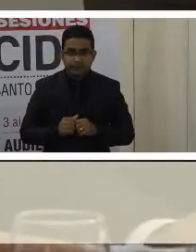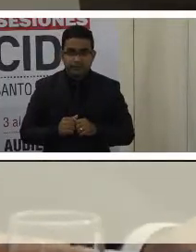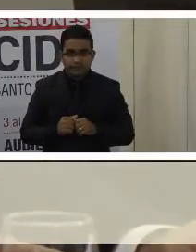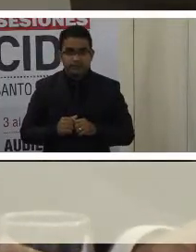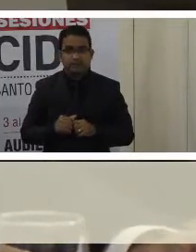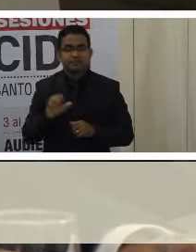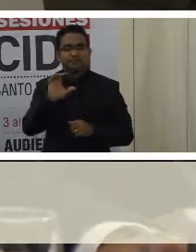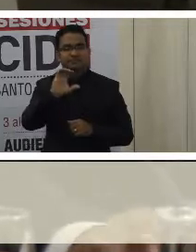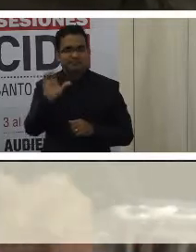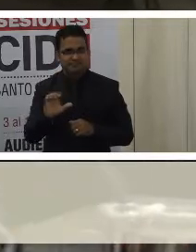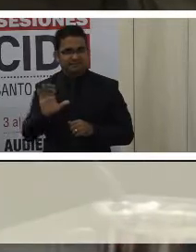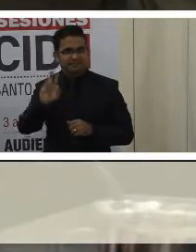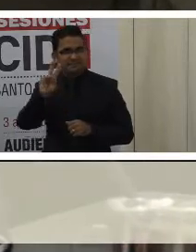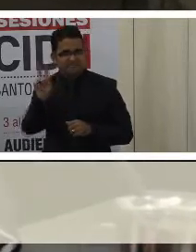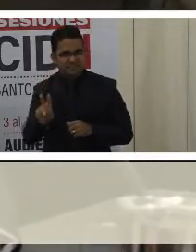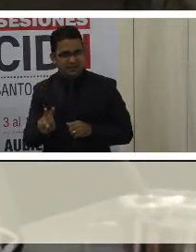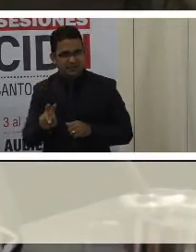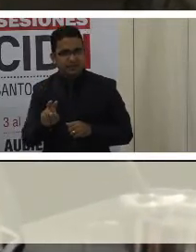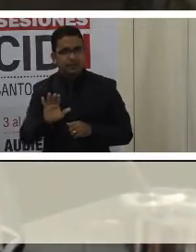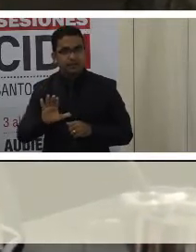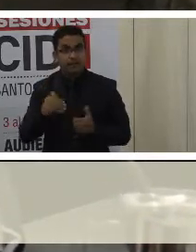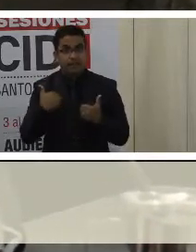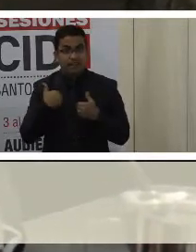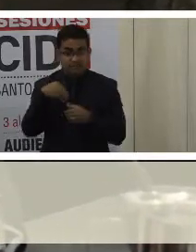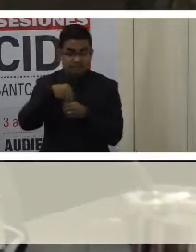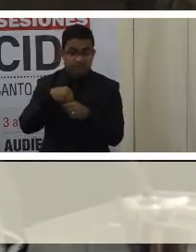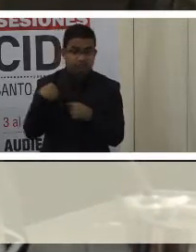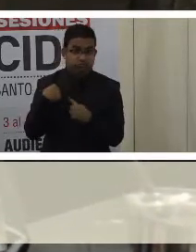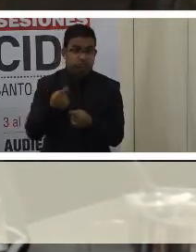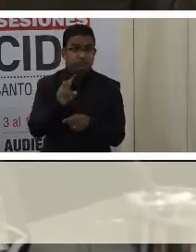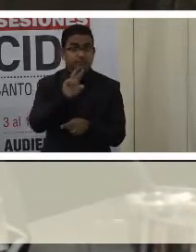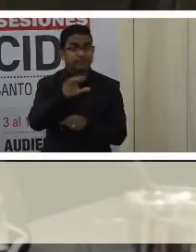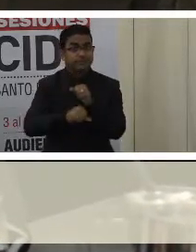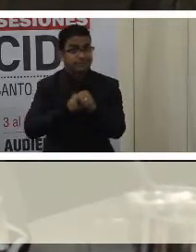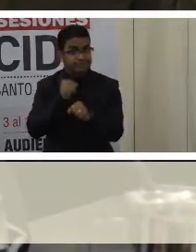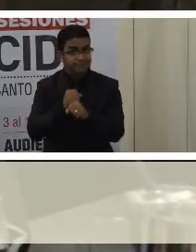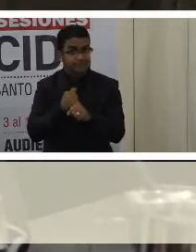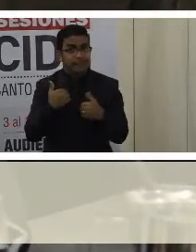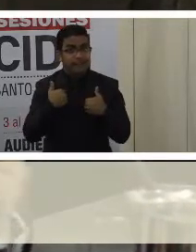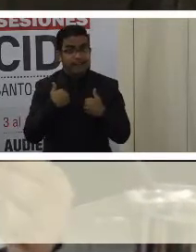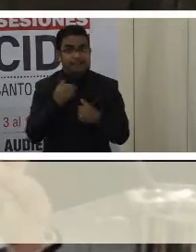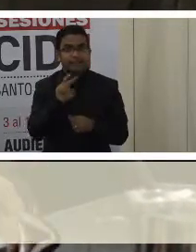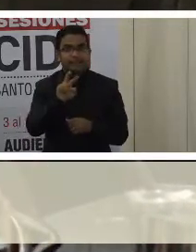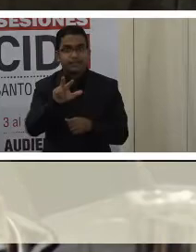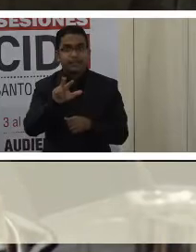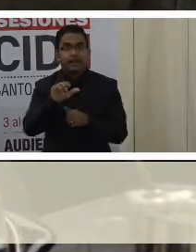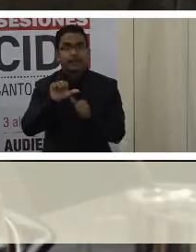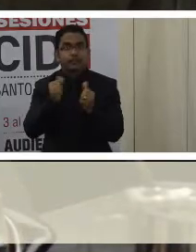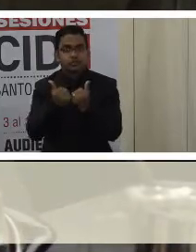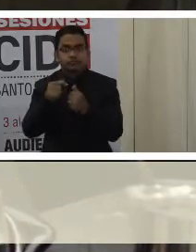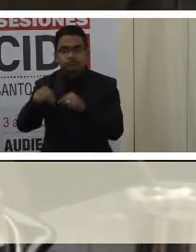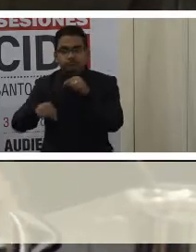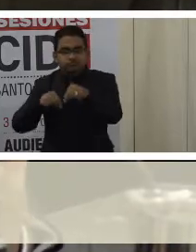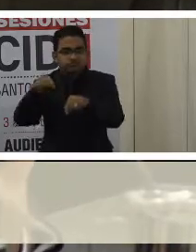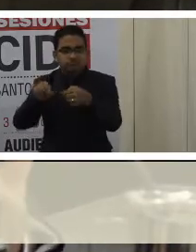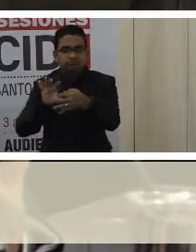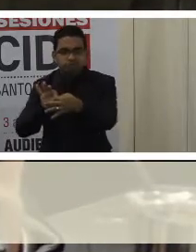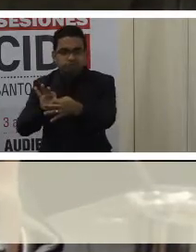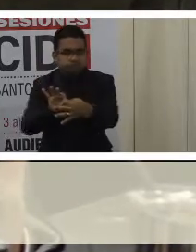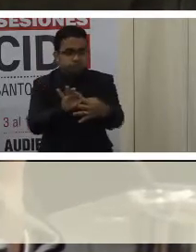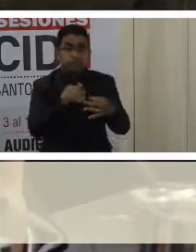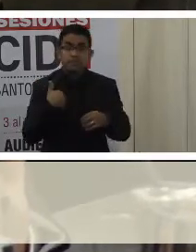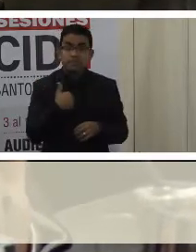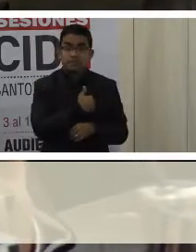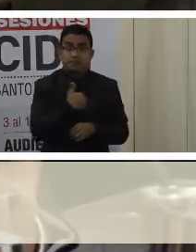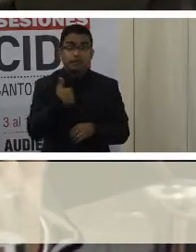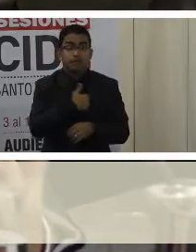CONSORBEN, es una organización con más de 25 años. Tenemos 23 asociaciones miembros. Nos enfocamos